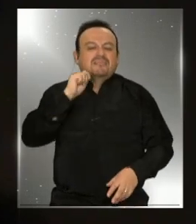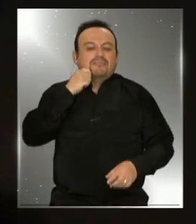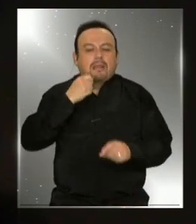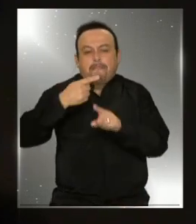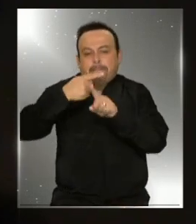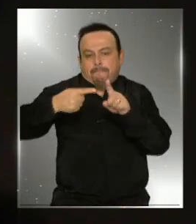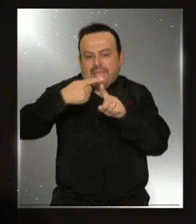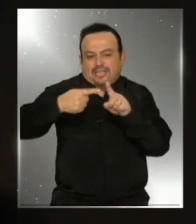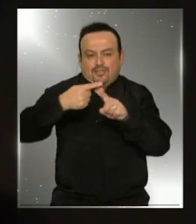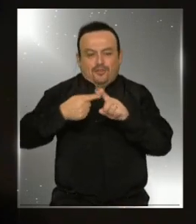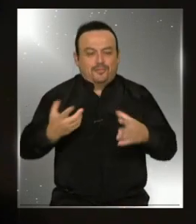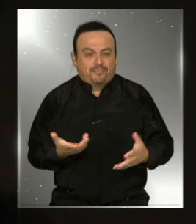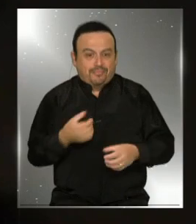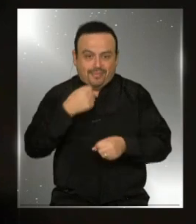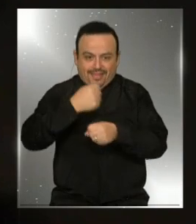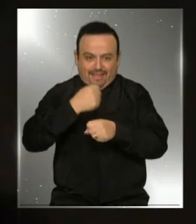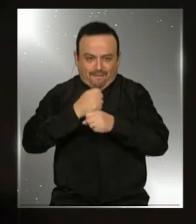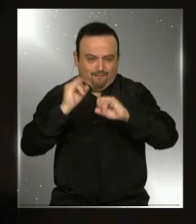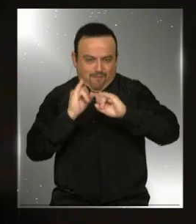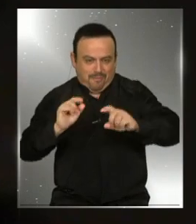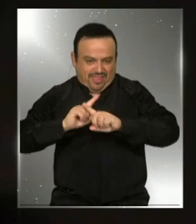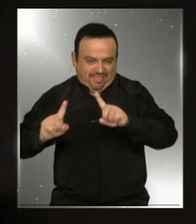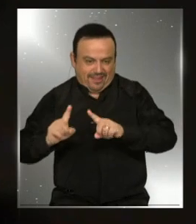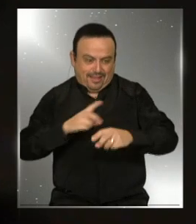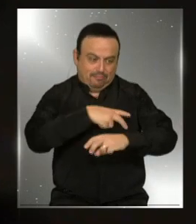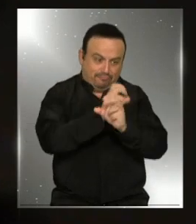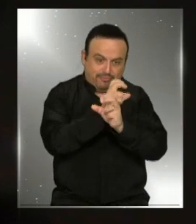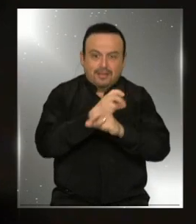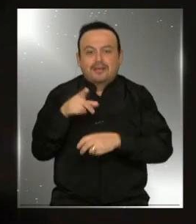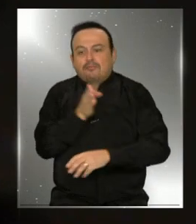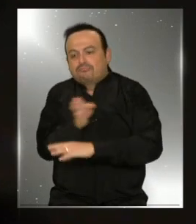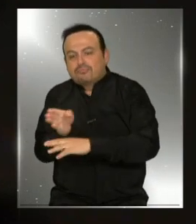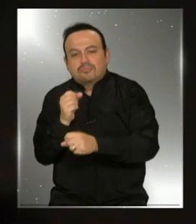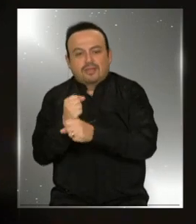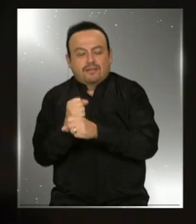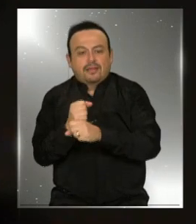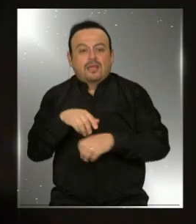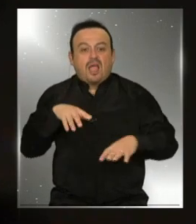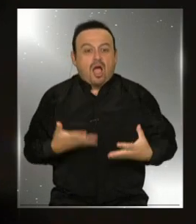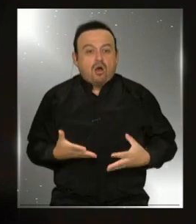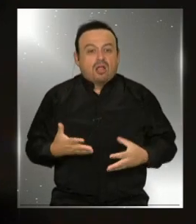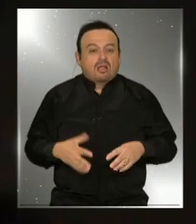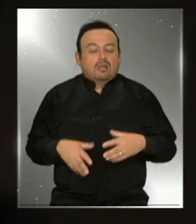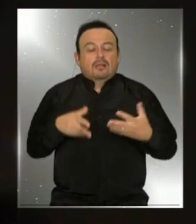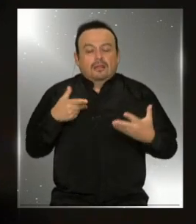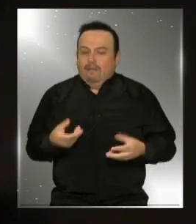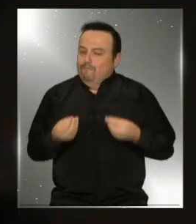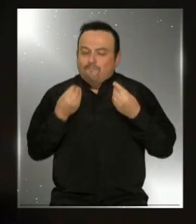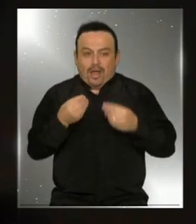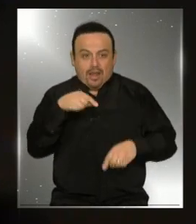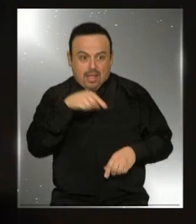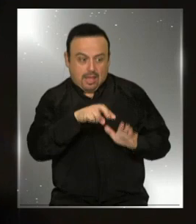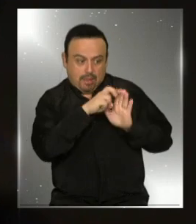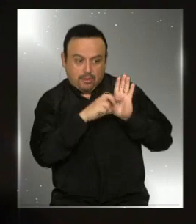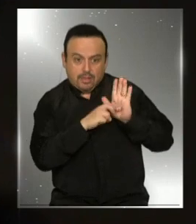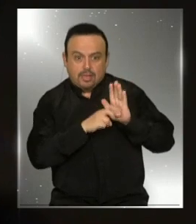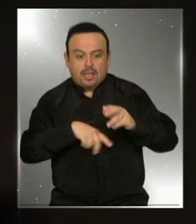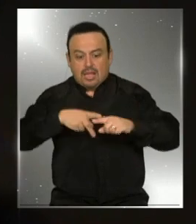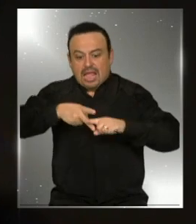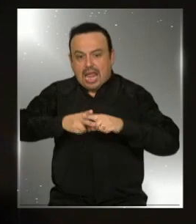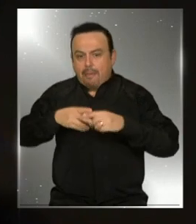trabajo mucho más acorde con los tiempos. Y hoy en día, con el tema de la coronavirus, una herramienta para poder combatir